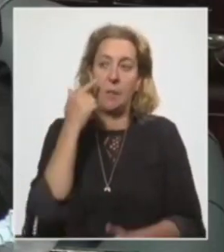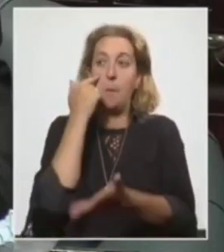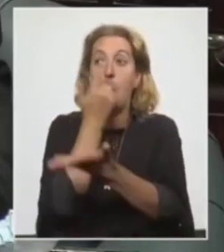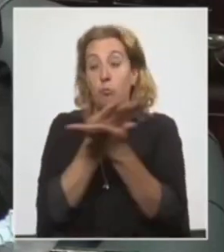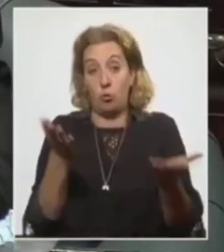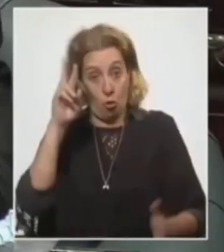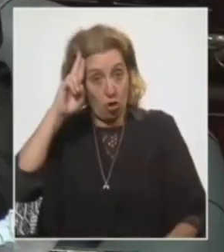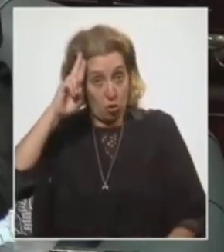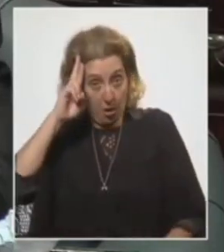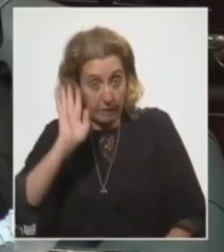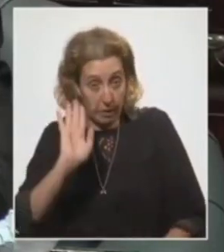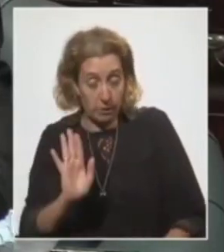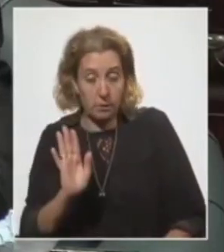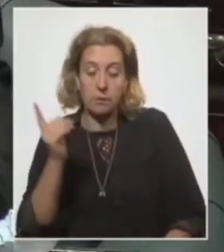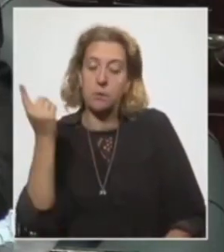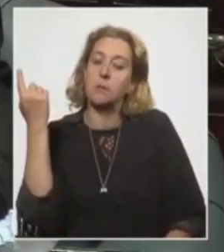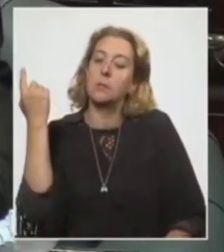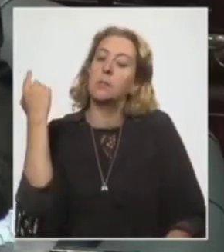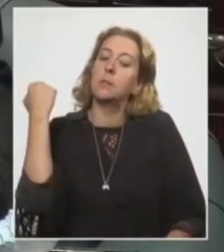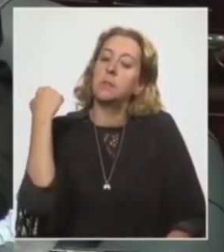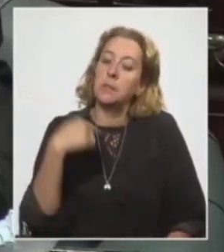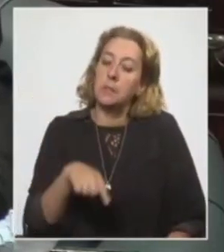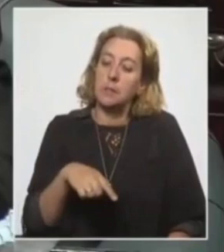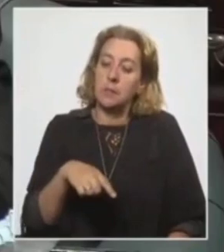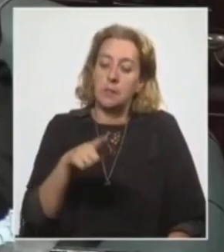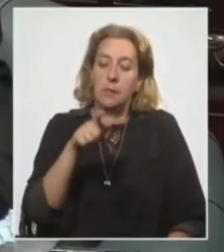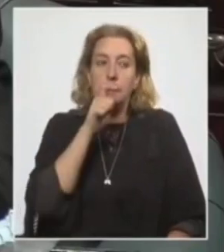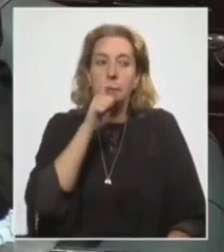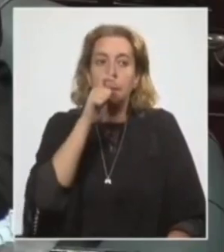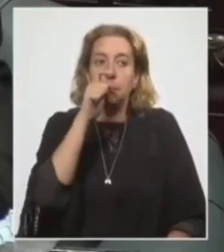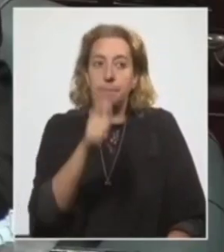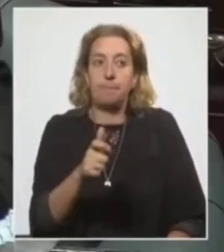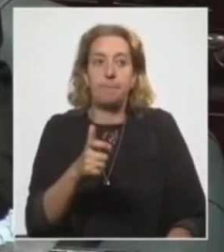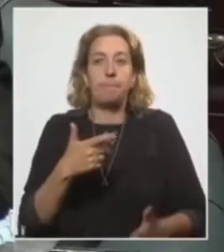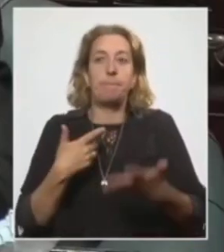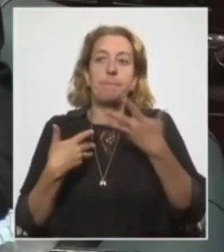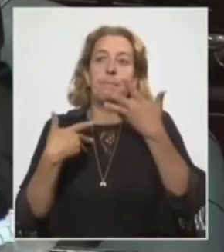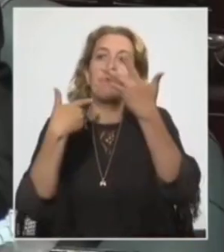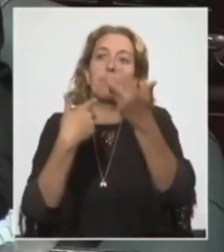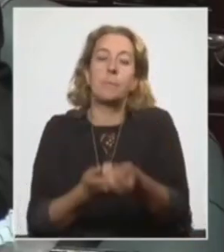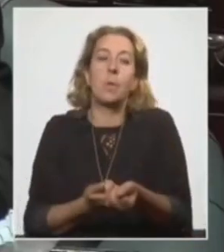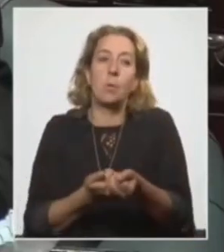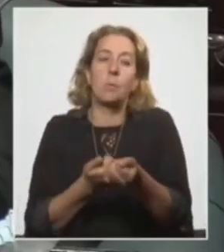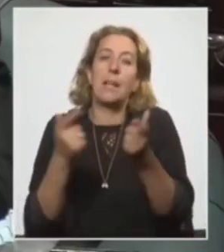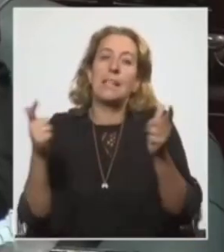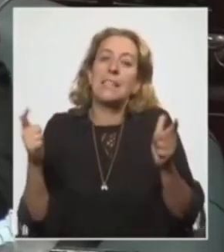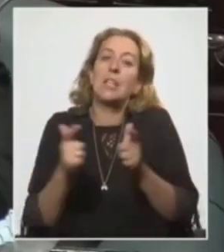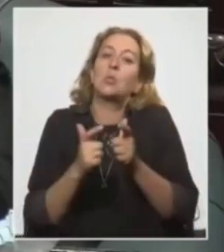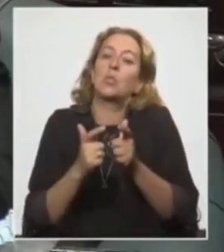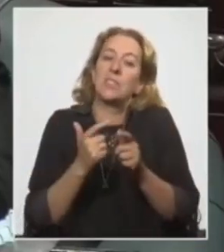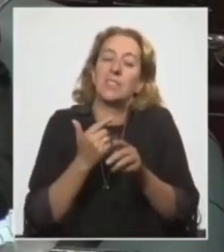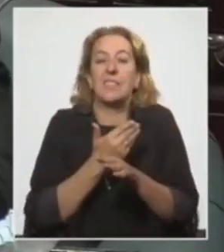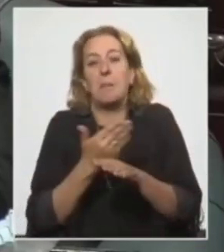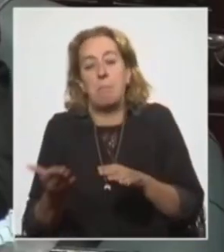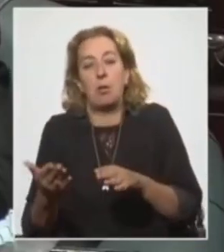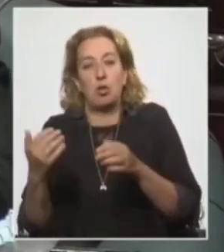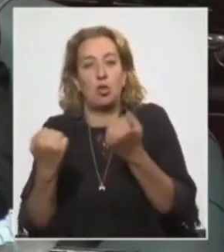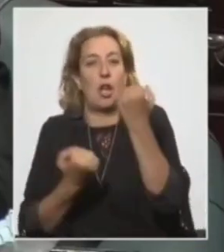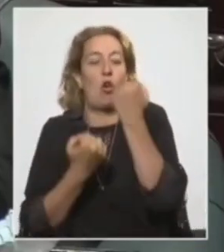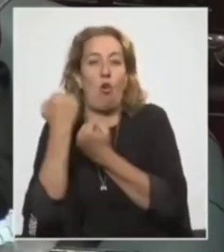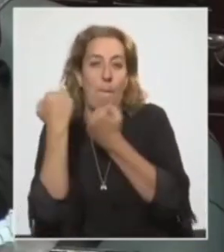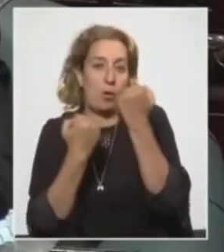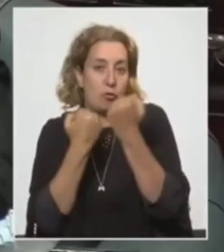razonable, pero que en lo que significaba contribuir para reducir los impactos económicos y sociales